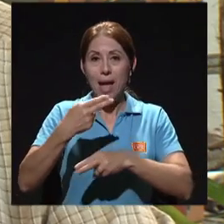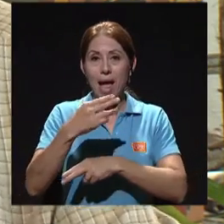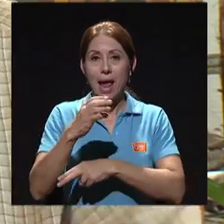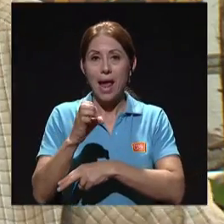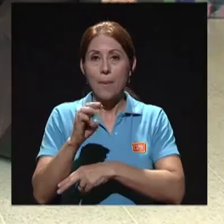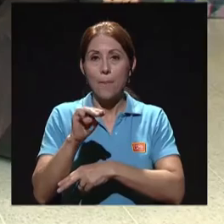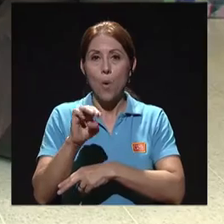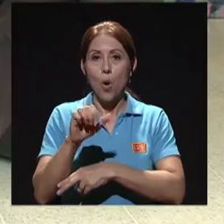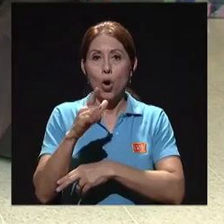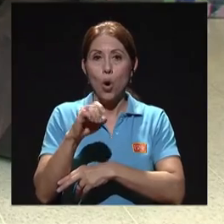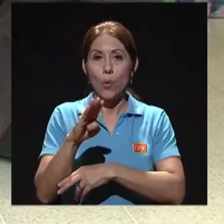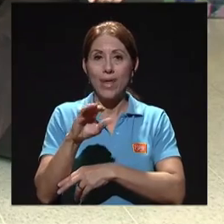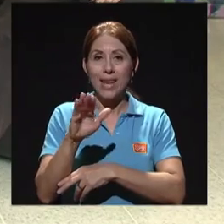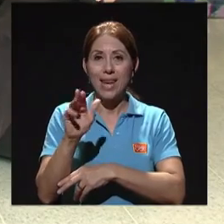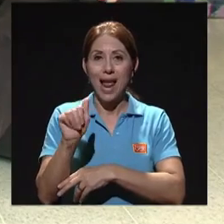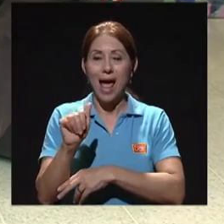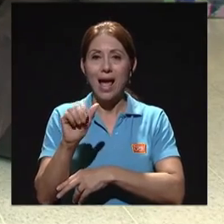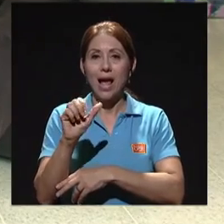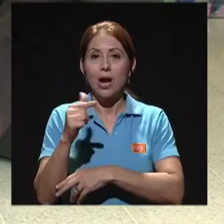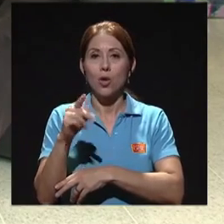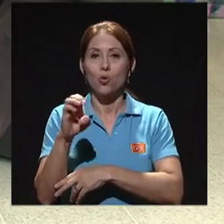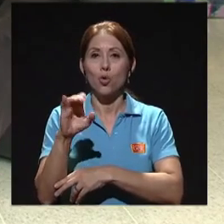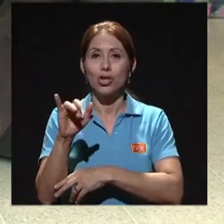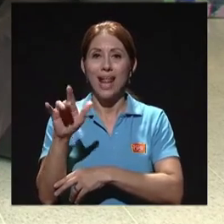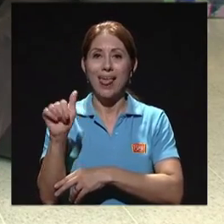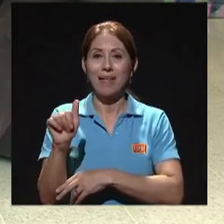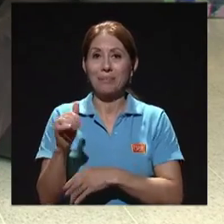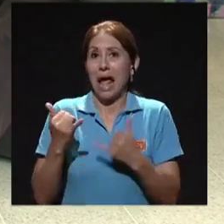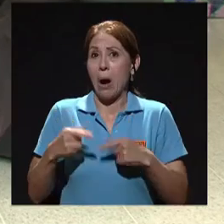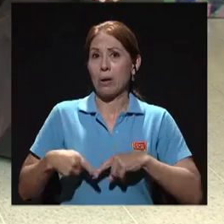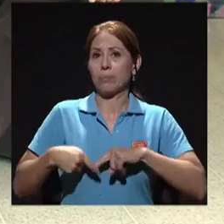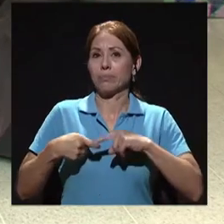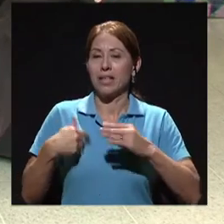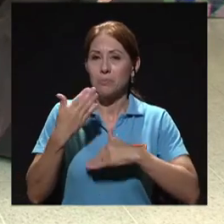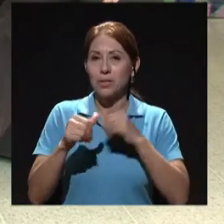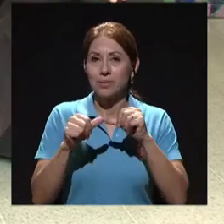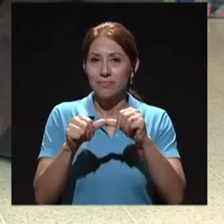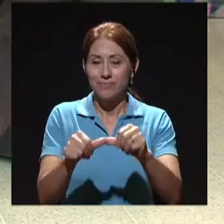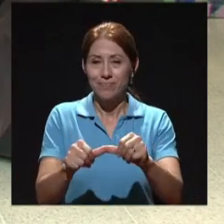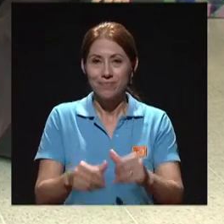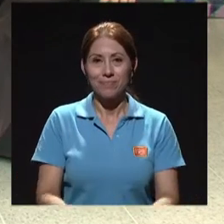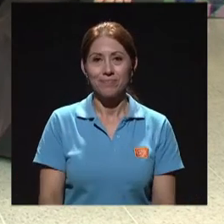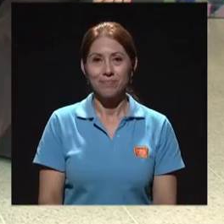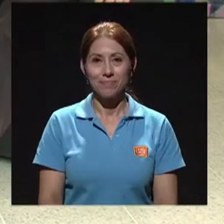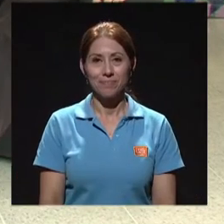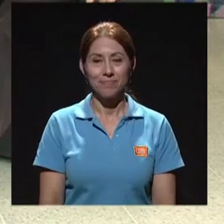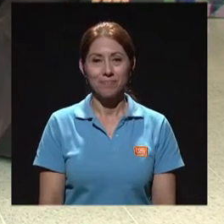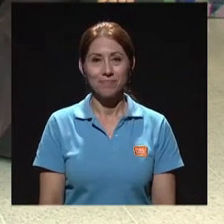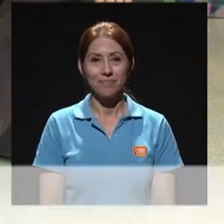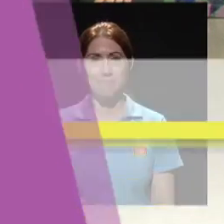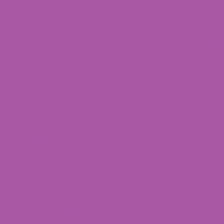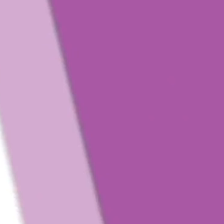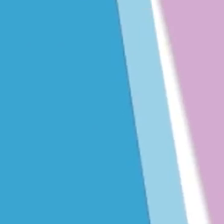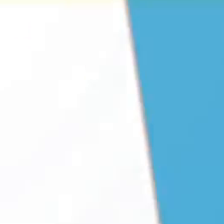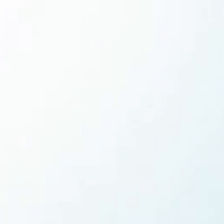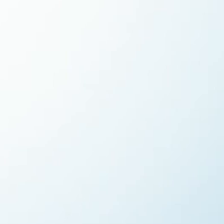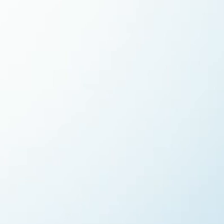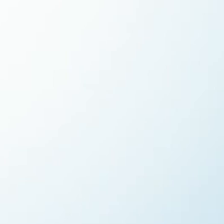voy a terminar aquí, interrumpir aquí brevemente porque es momento de hacer otra pausa para retomar este escenario. Muchísimas gracias.